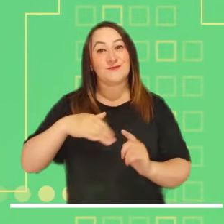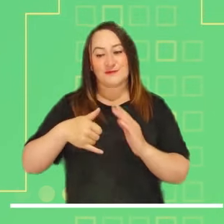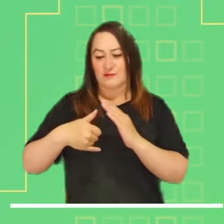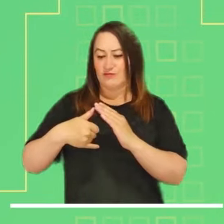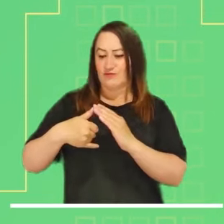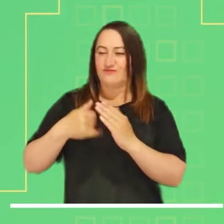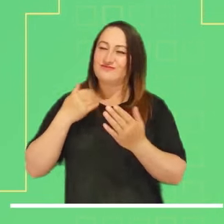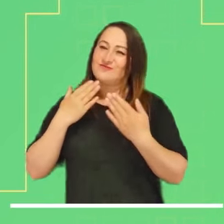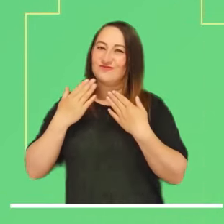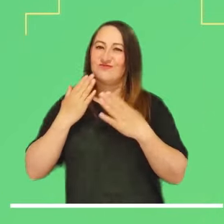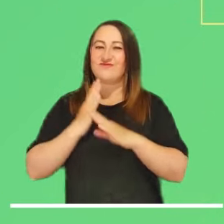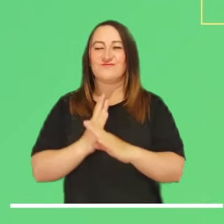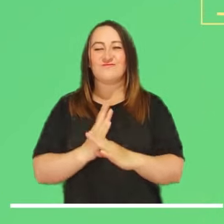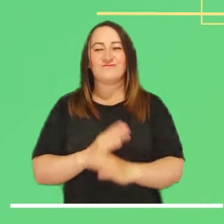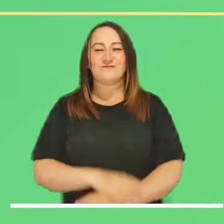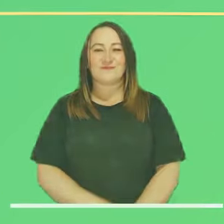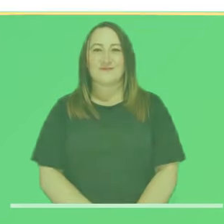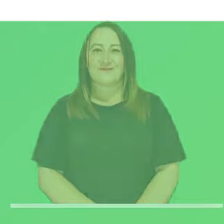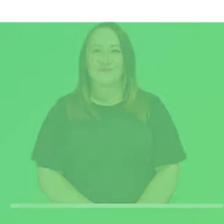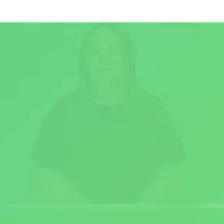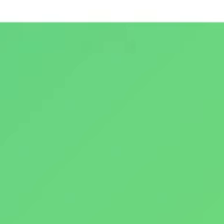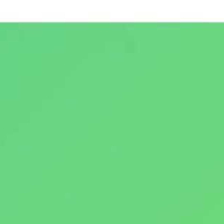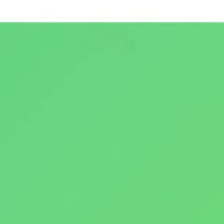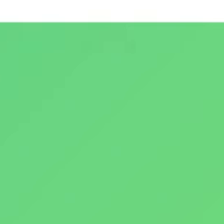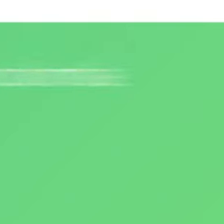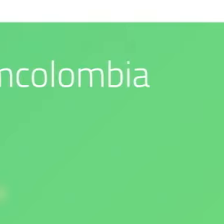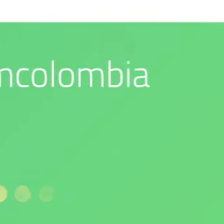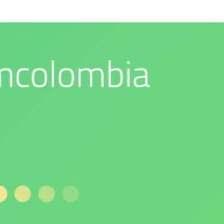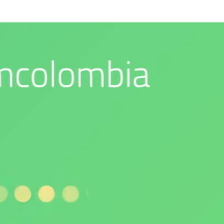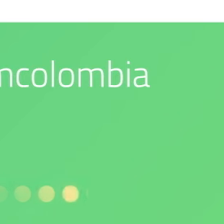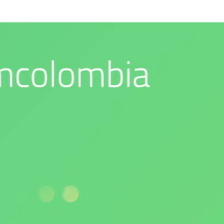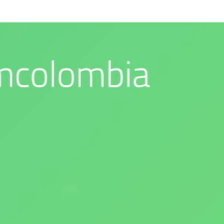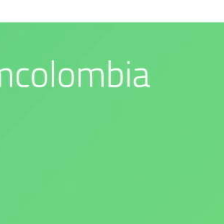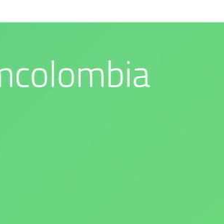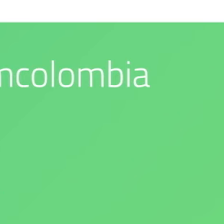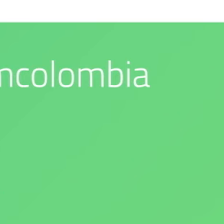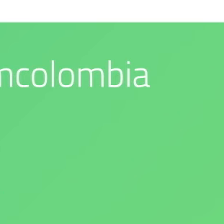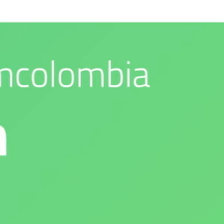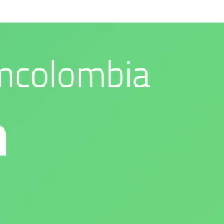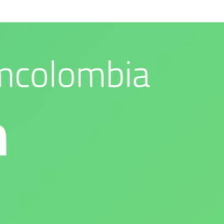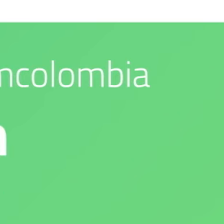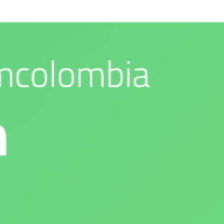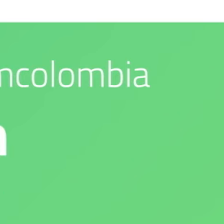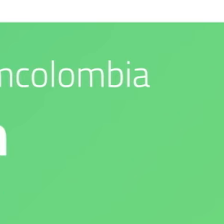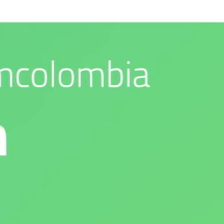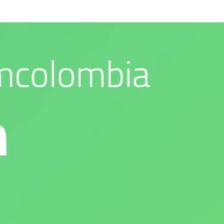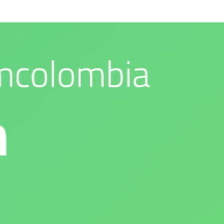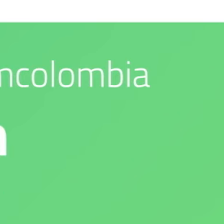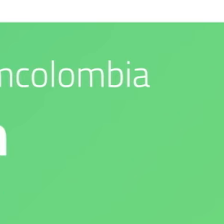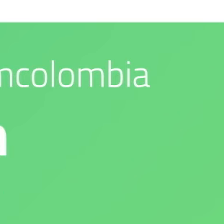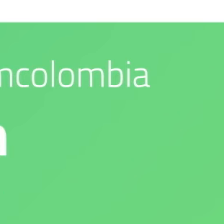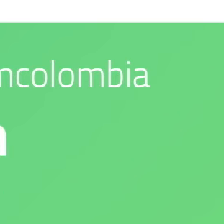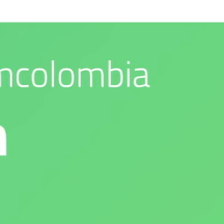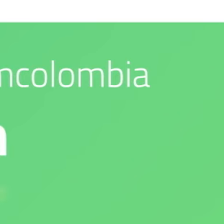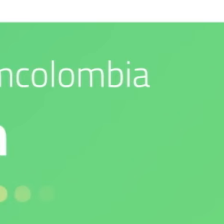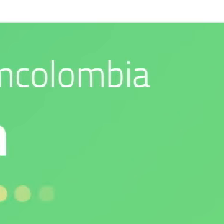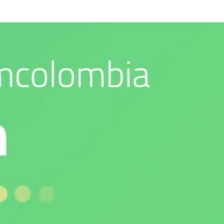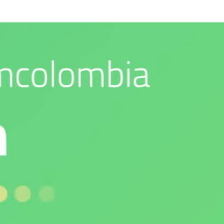nuestras redes sociales. Nuestro compromiso es con el medio ambiente. IDEAM es confianza y prevención.